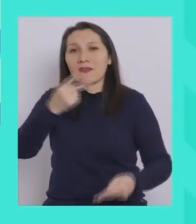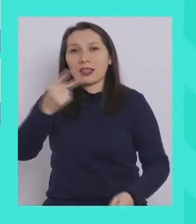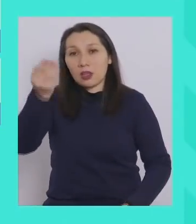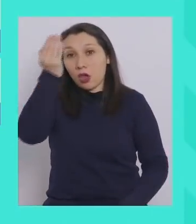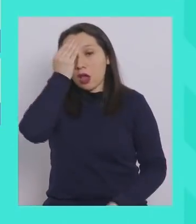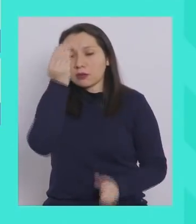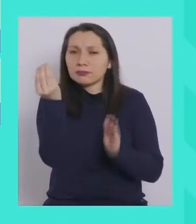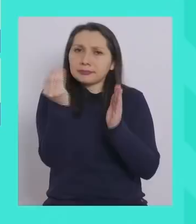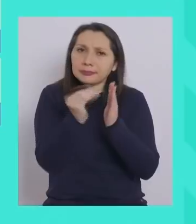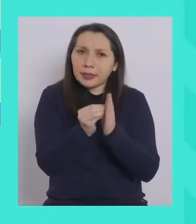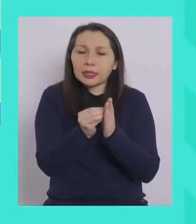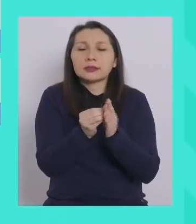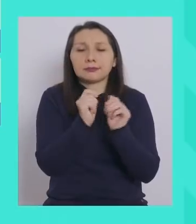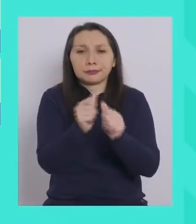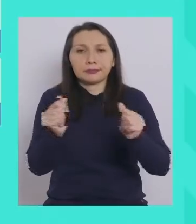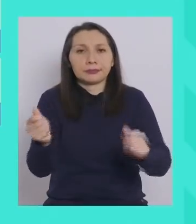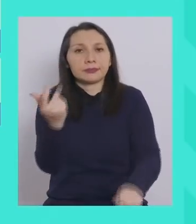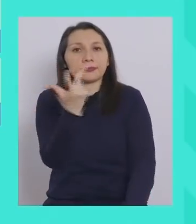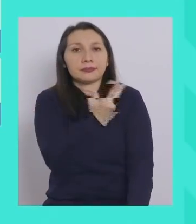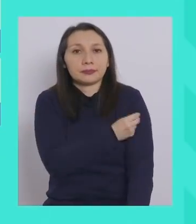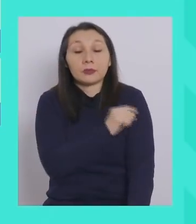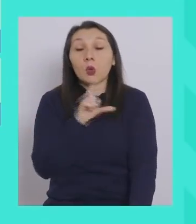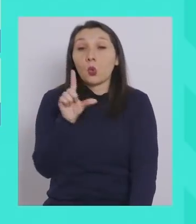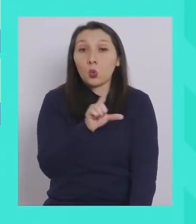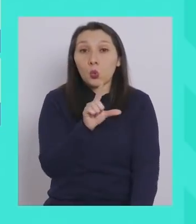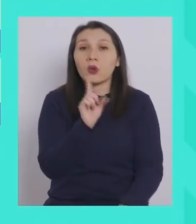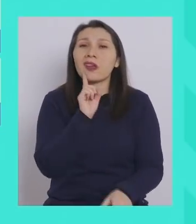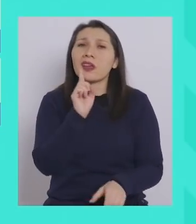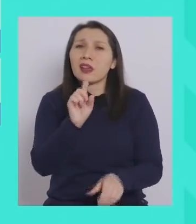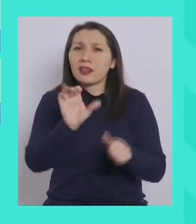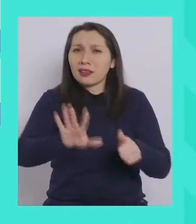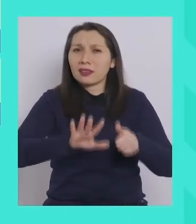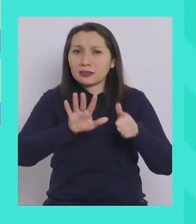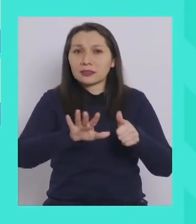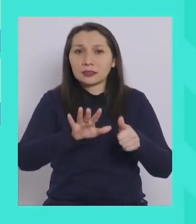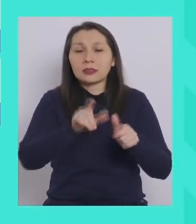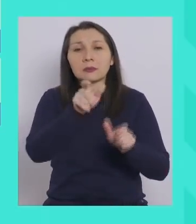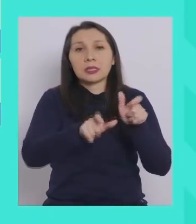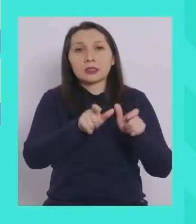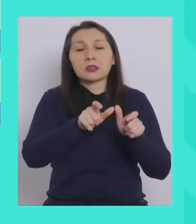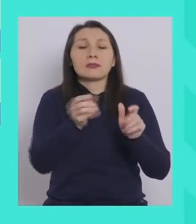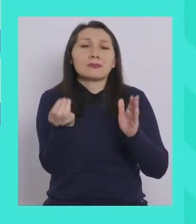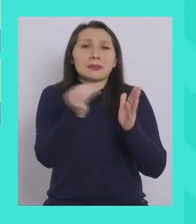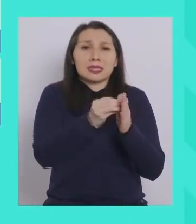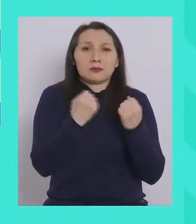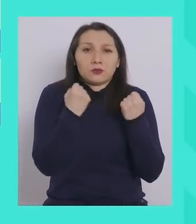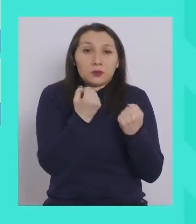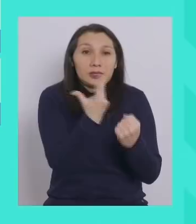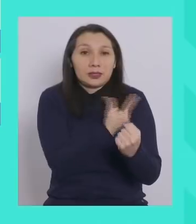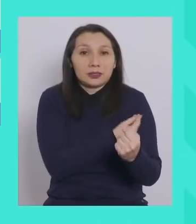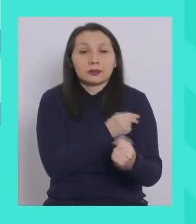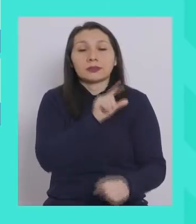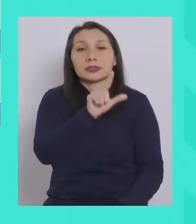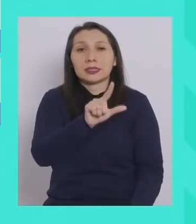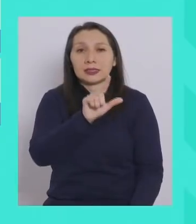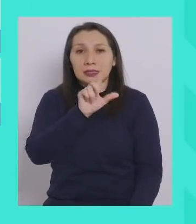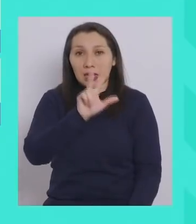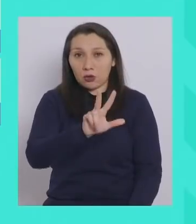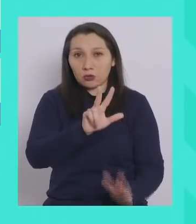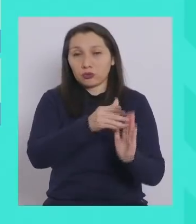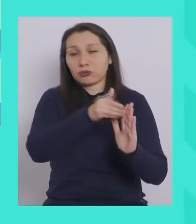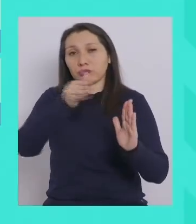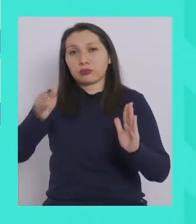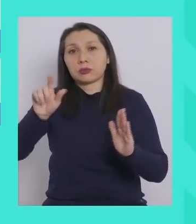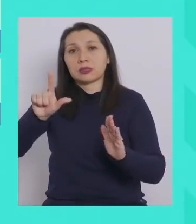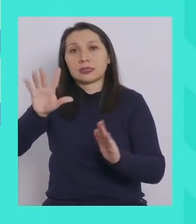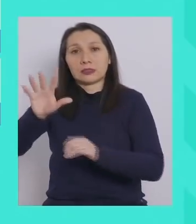fortaleciendo la campaña de vacunación. El lunes lo podrán hacer las personas de dosis de refuerzo, las que tienen entre 78 y